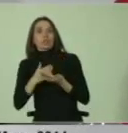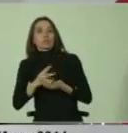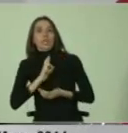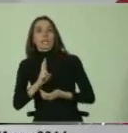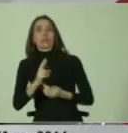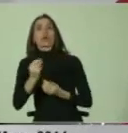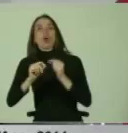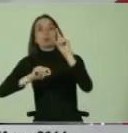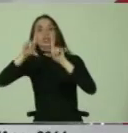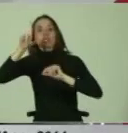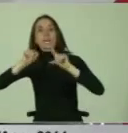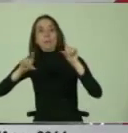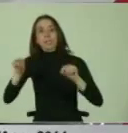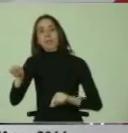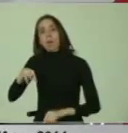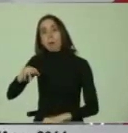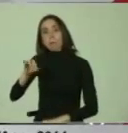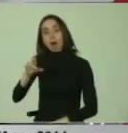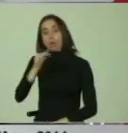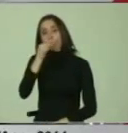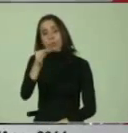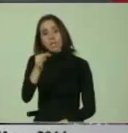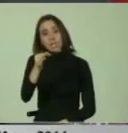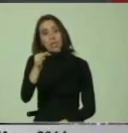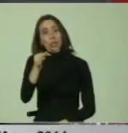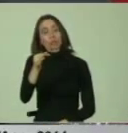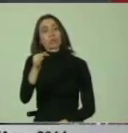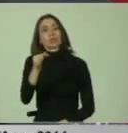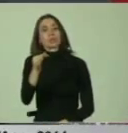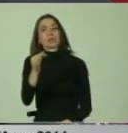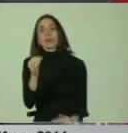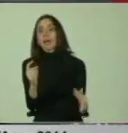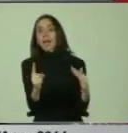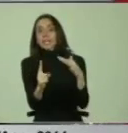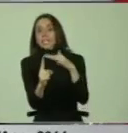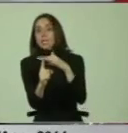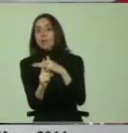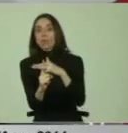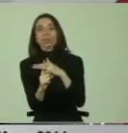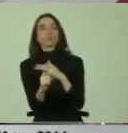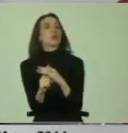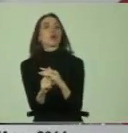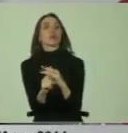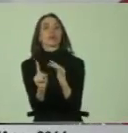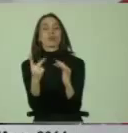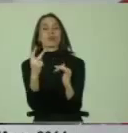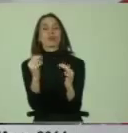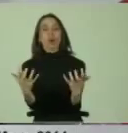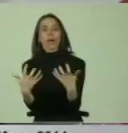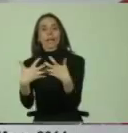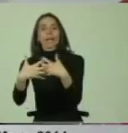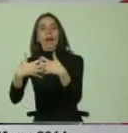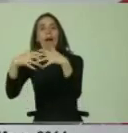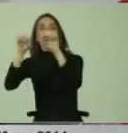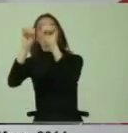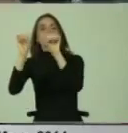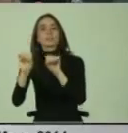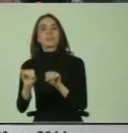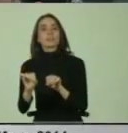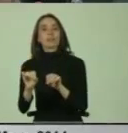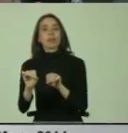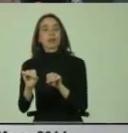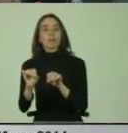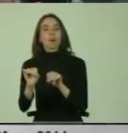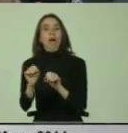medición. Ya lo dijo Mauro muy bien. La inclusión no encaja en un sistema donde se